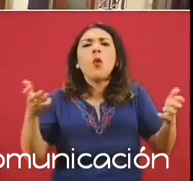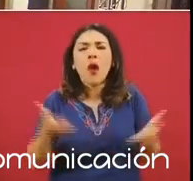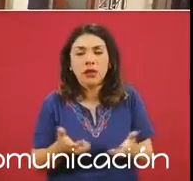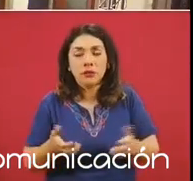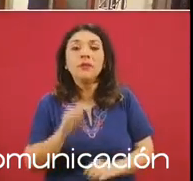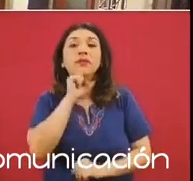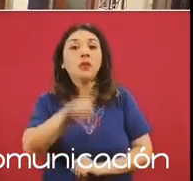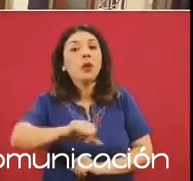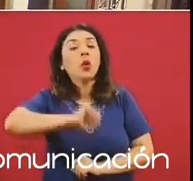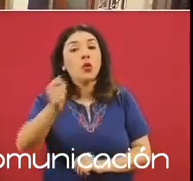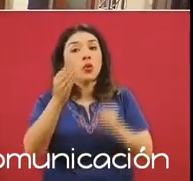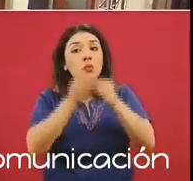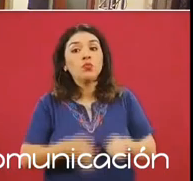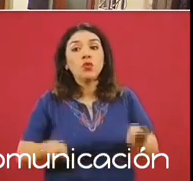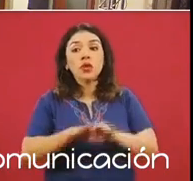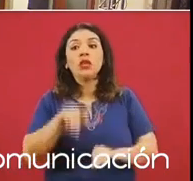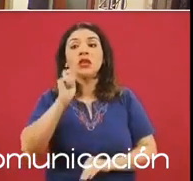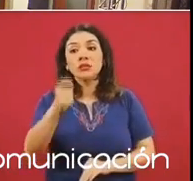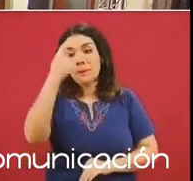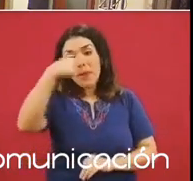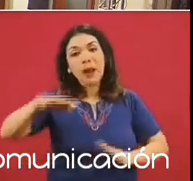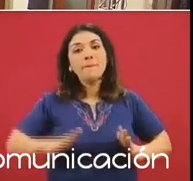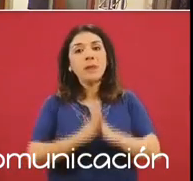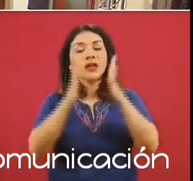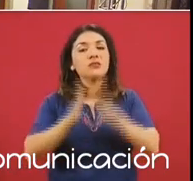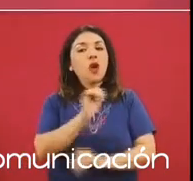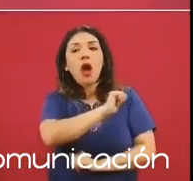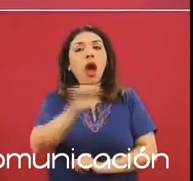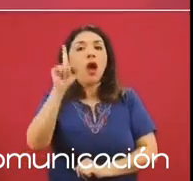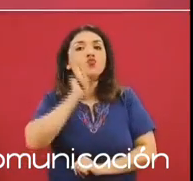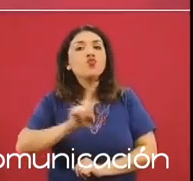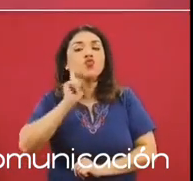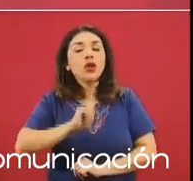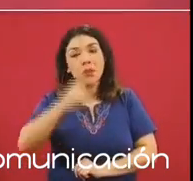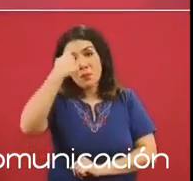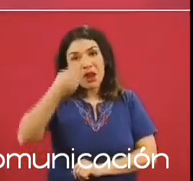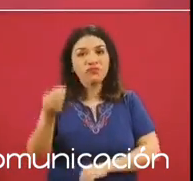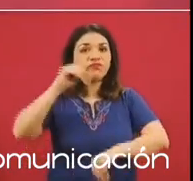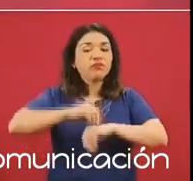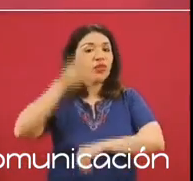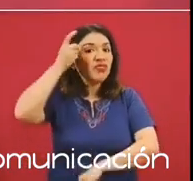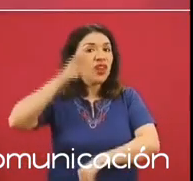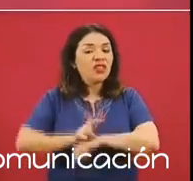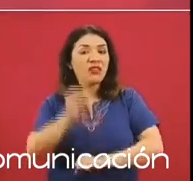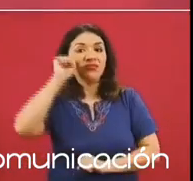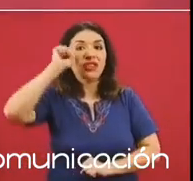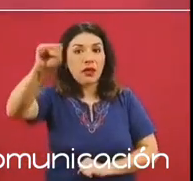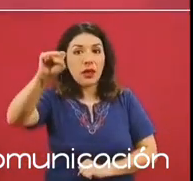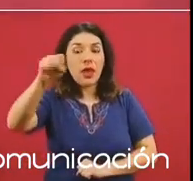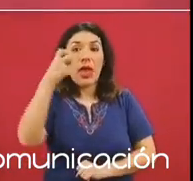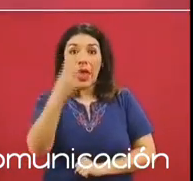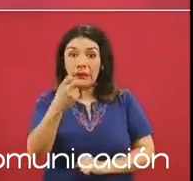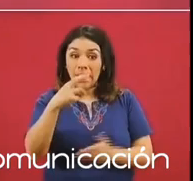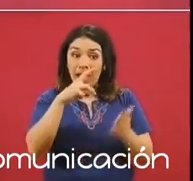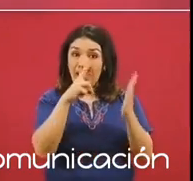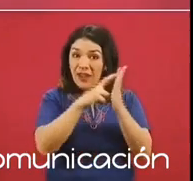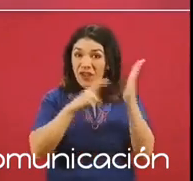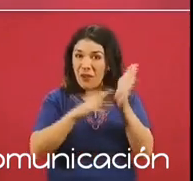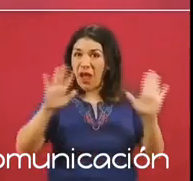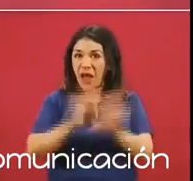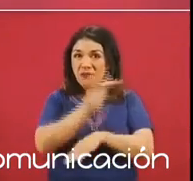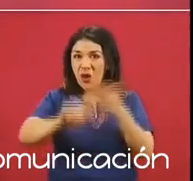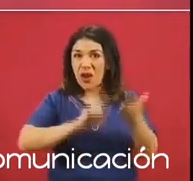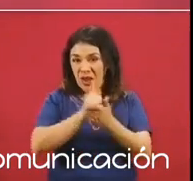tema relevante tiene que ver con la participación de las mujeres en las directivas sindicales. Parte de la reforma laboral